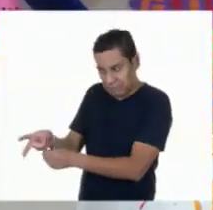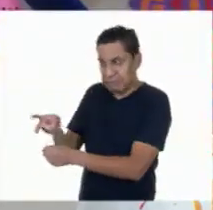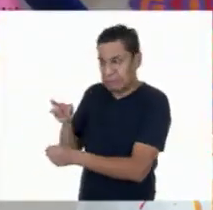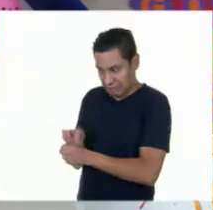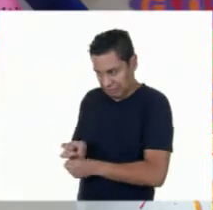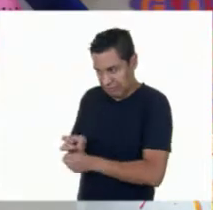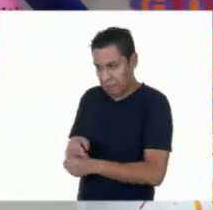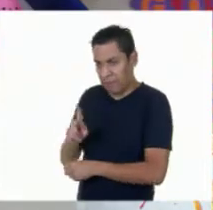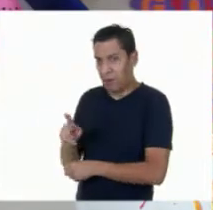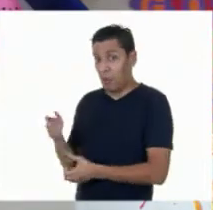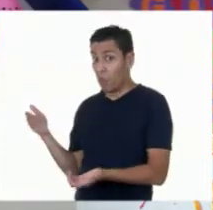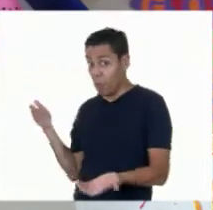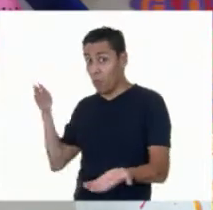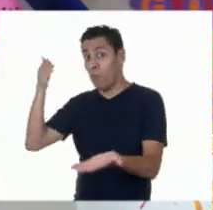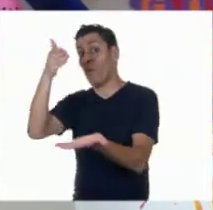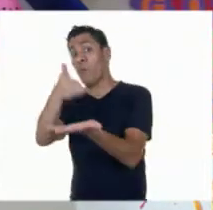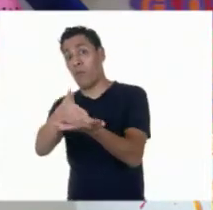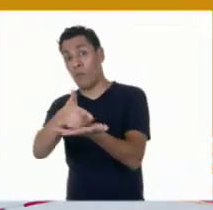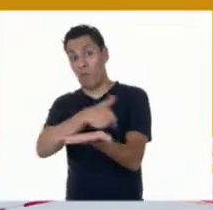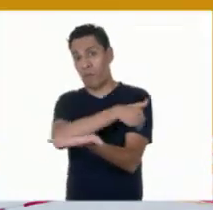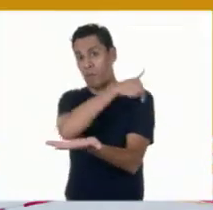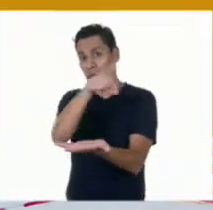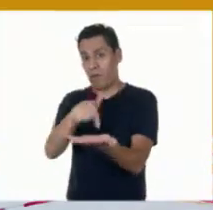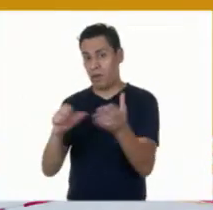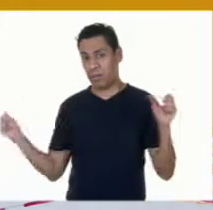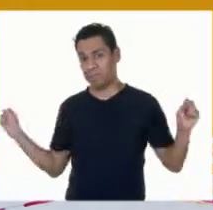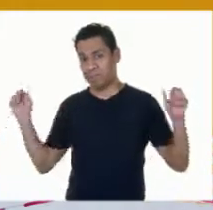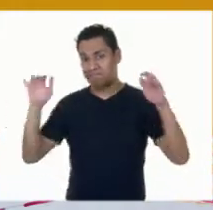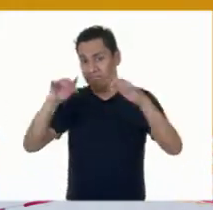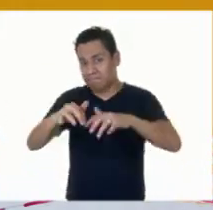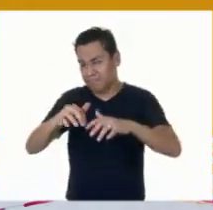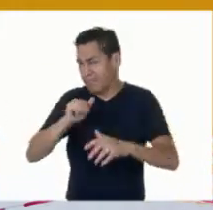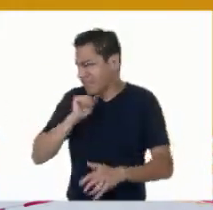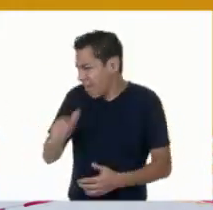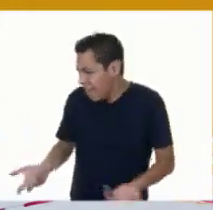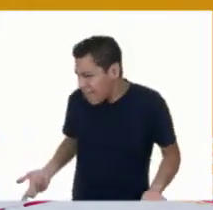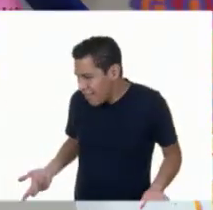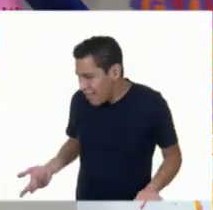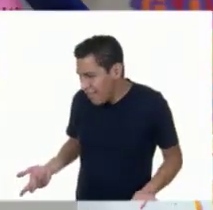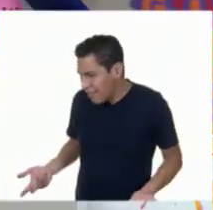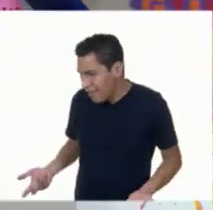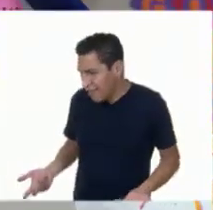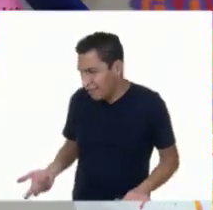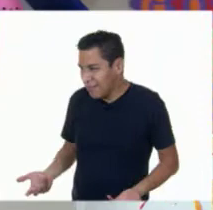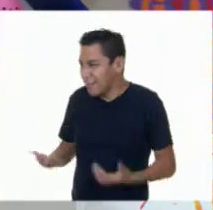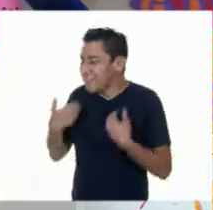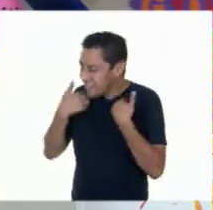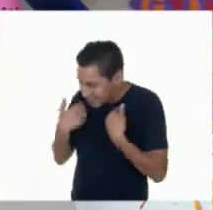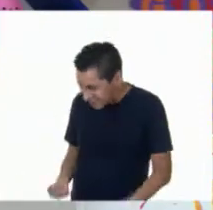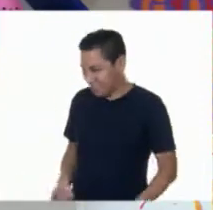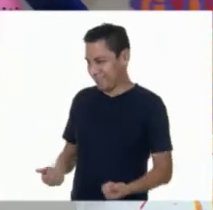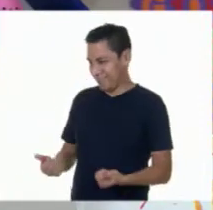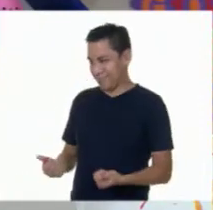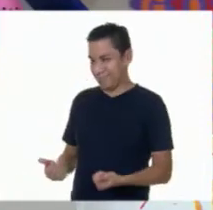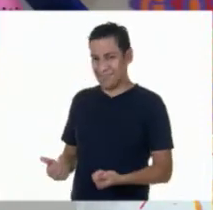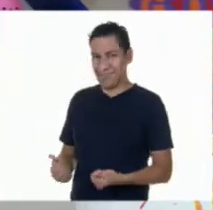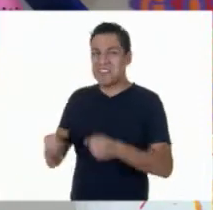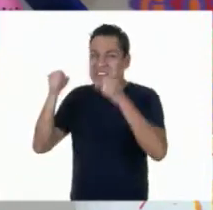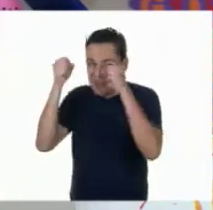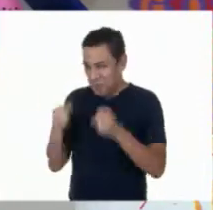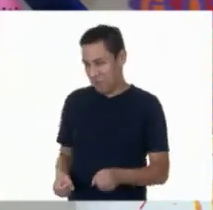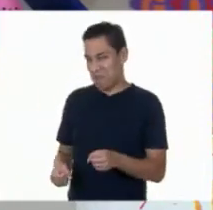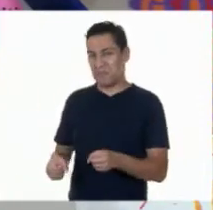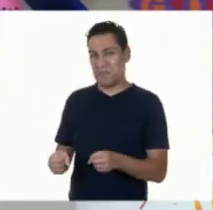acudir a ningún lado. ¿A ningún lado? ¿Cómo, cómo, cómo? No entiendo. Seguramente te enviaron la